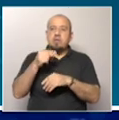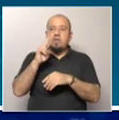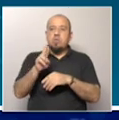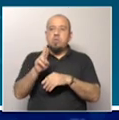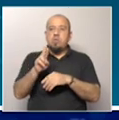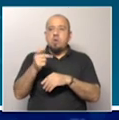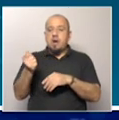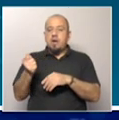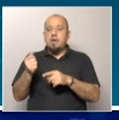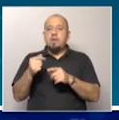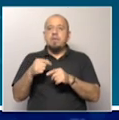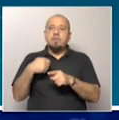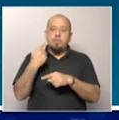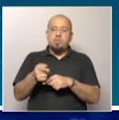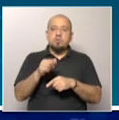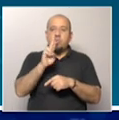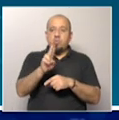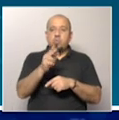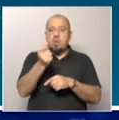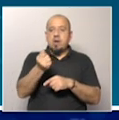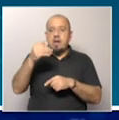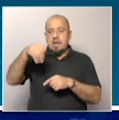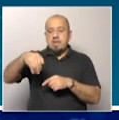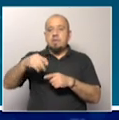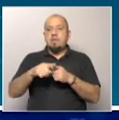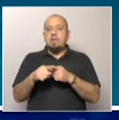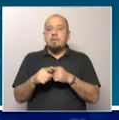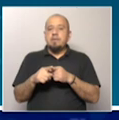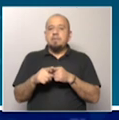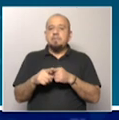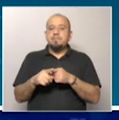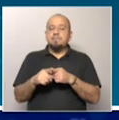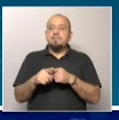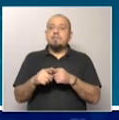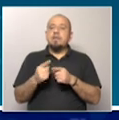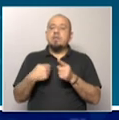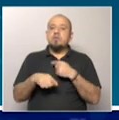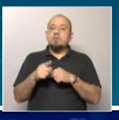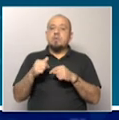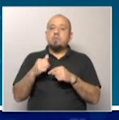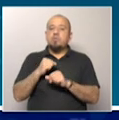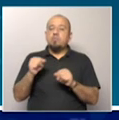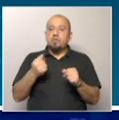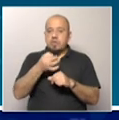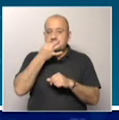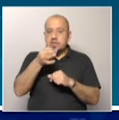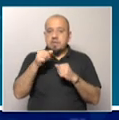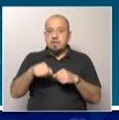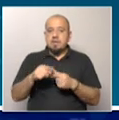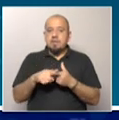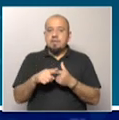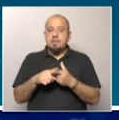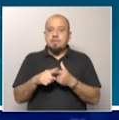alimentaria, luego pasó a ser unidad agroalimentaria, pero básicamente podemos decir que, bueno, que esta